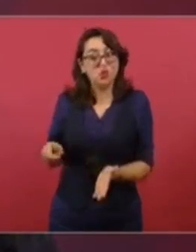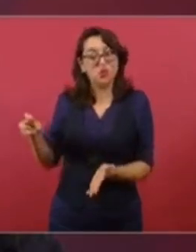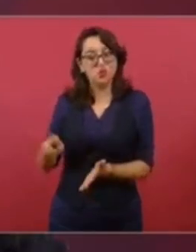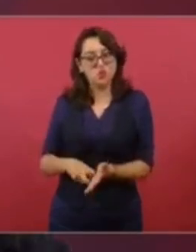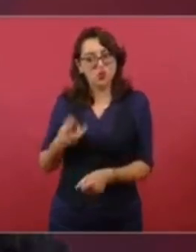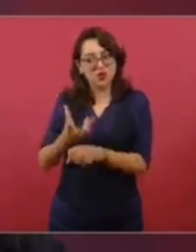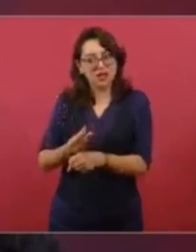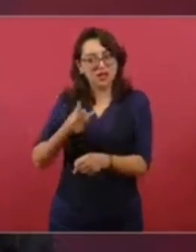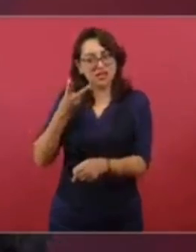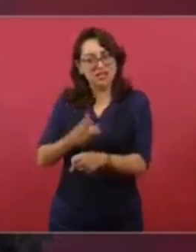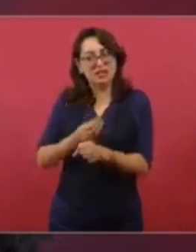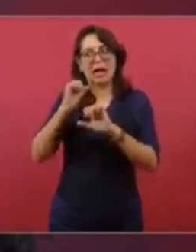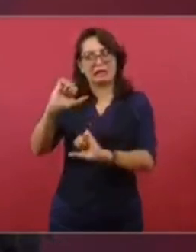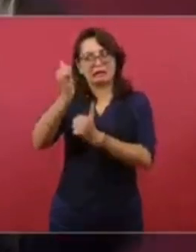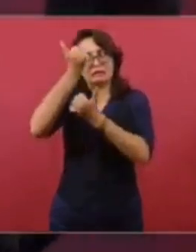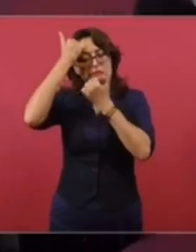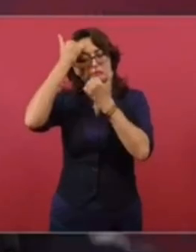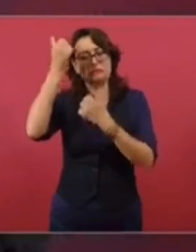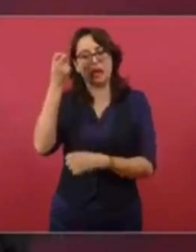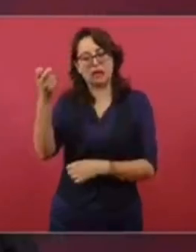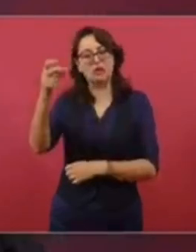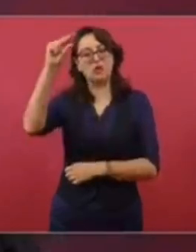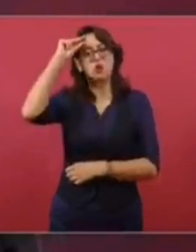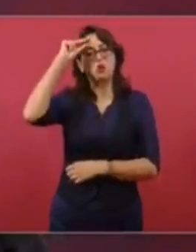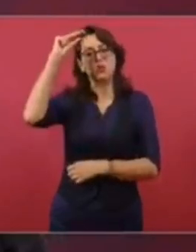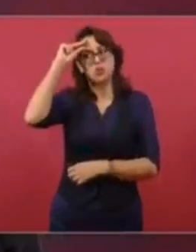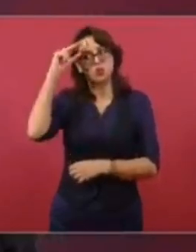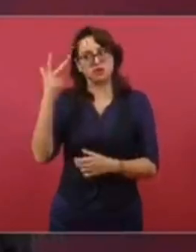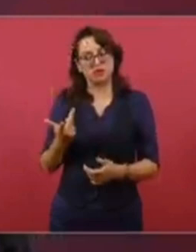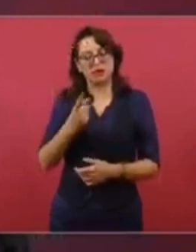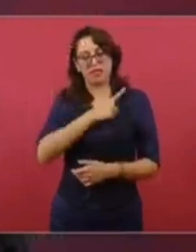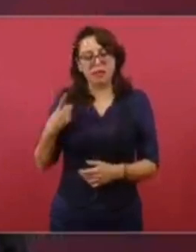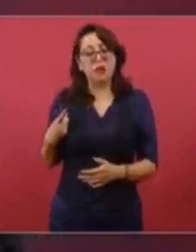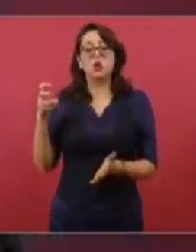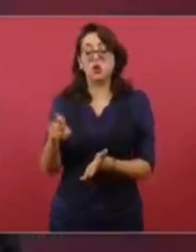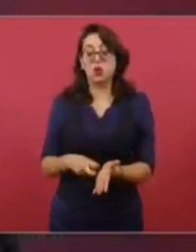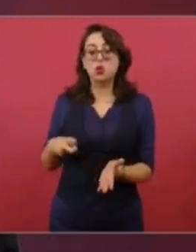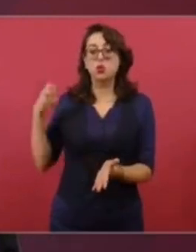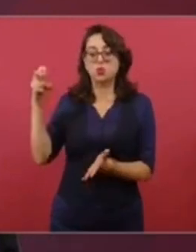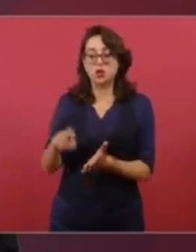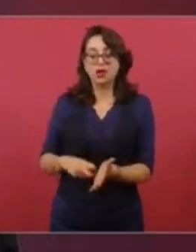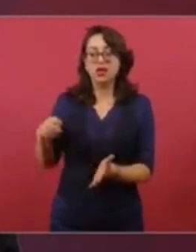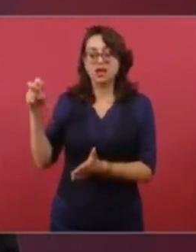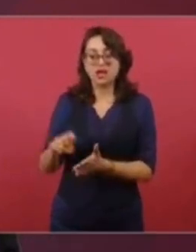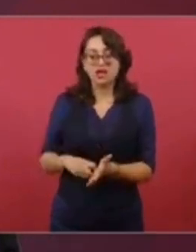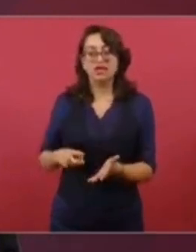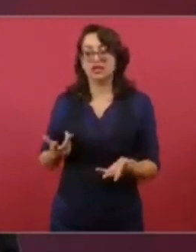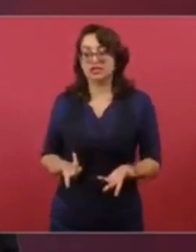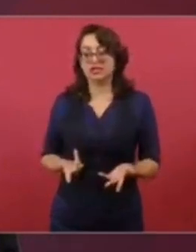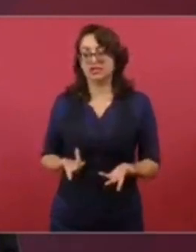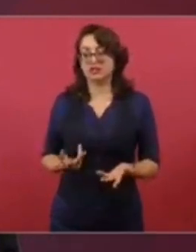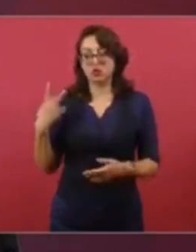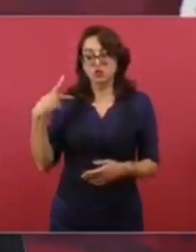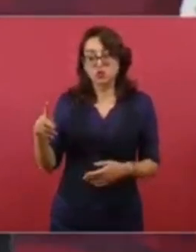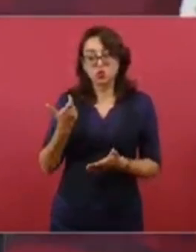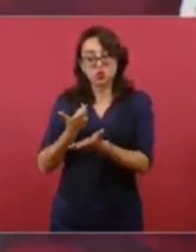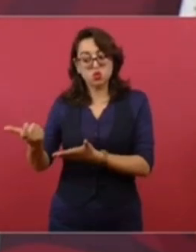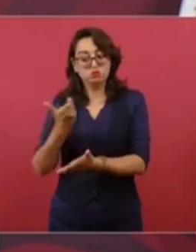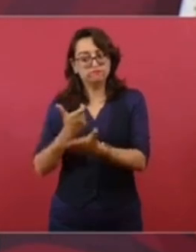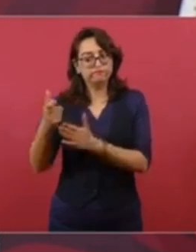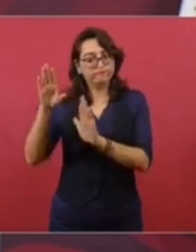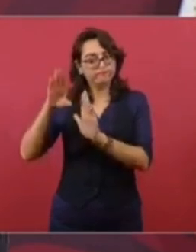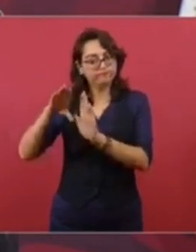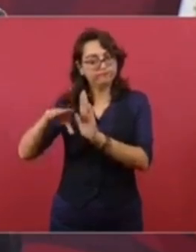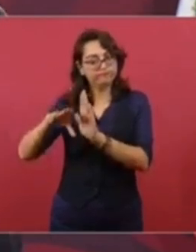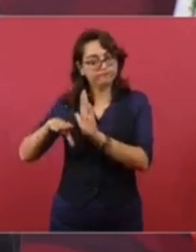cambiar de opinión y resuelvan que van a actuar con austeridad y sobre todo